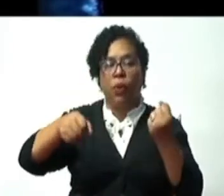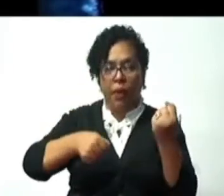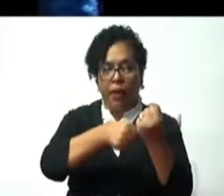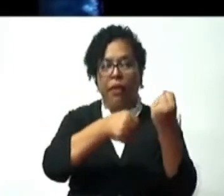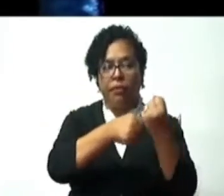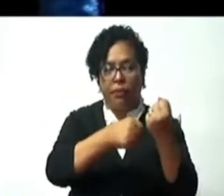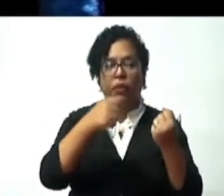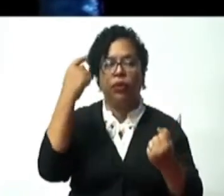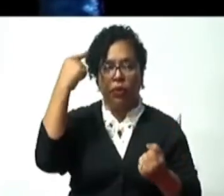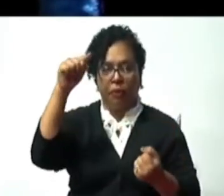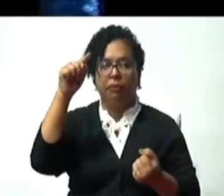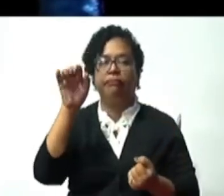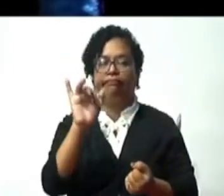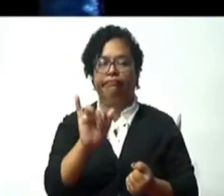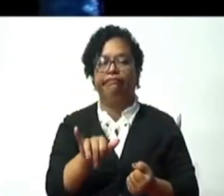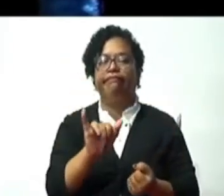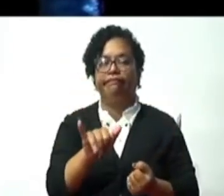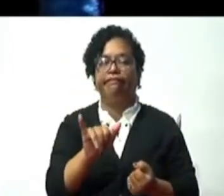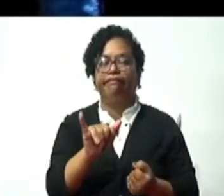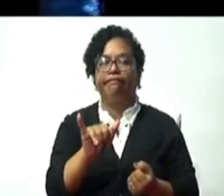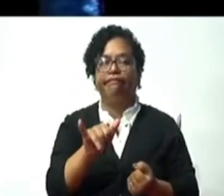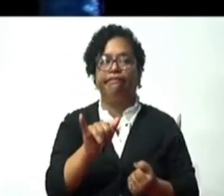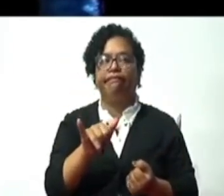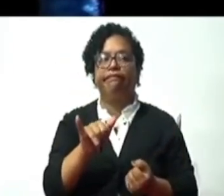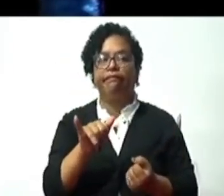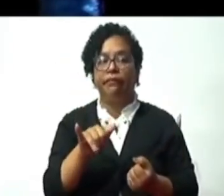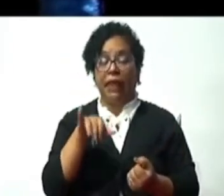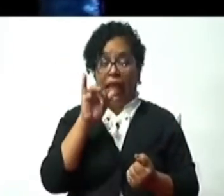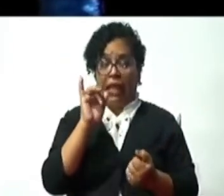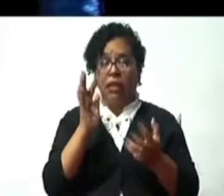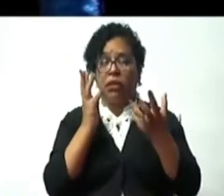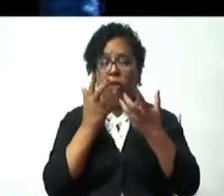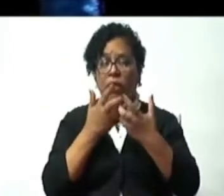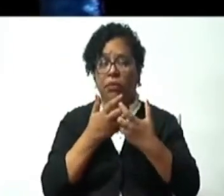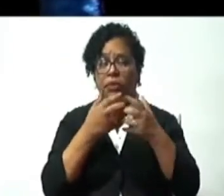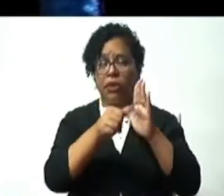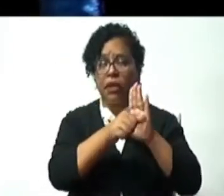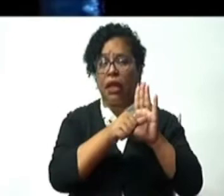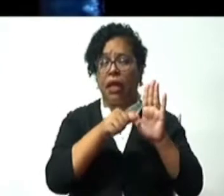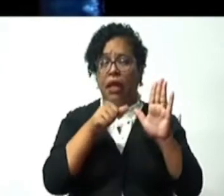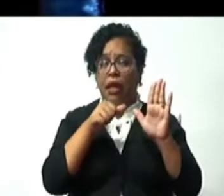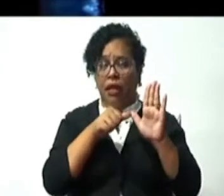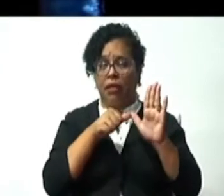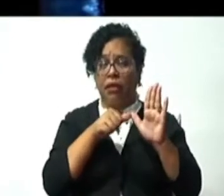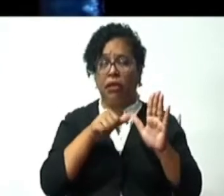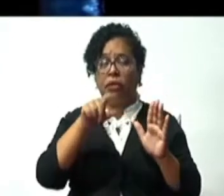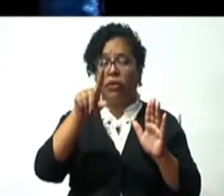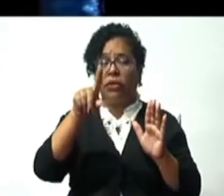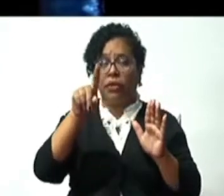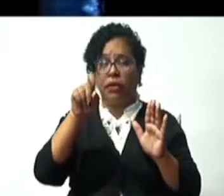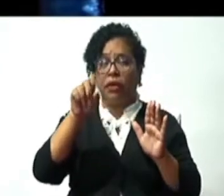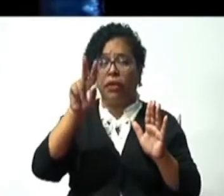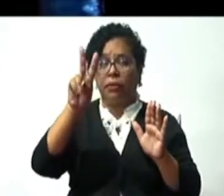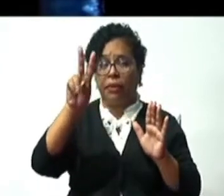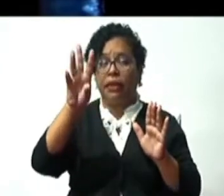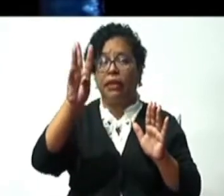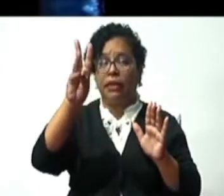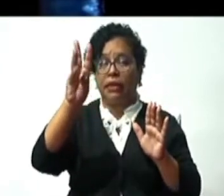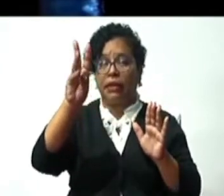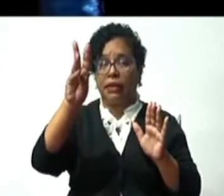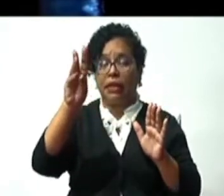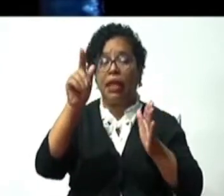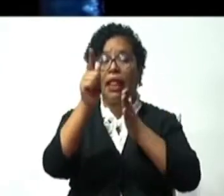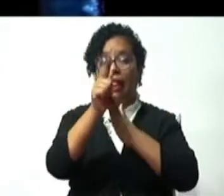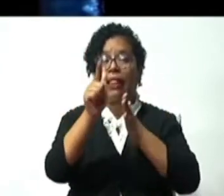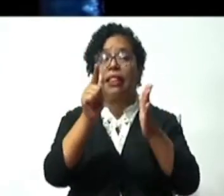numeral 3, párrafo 3 del artículo 126 de la ley de régimen electoral,